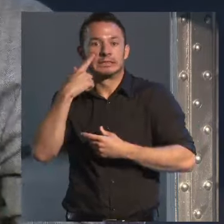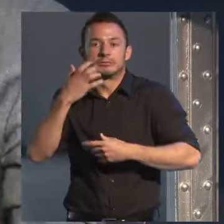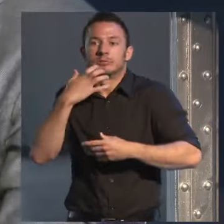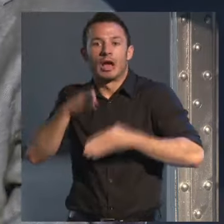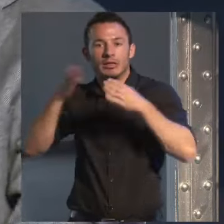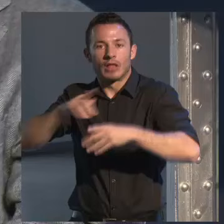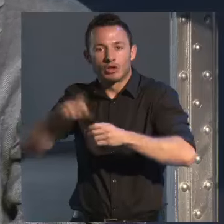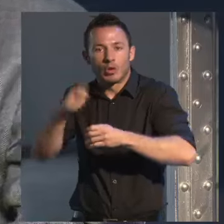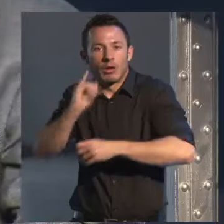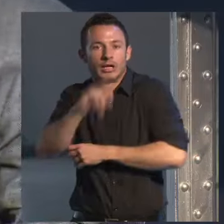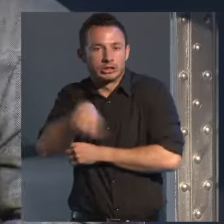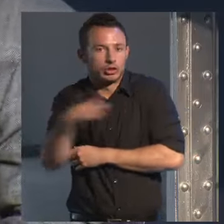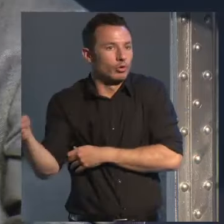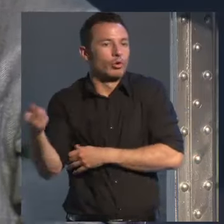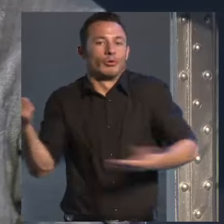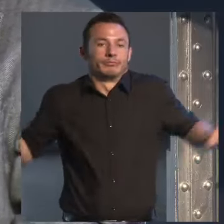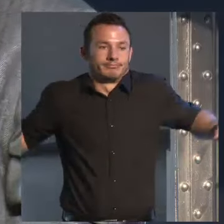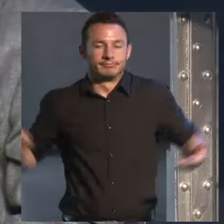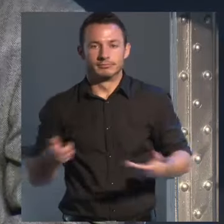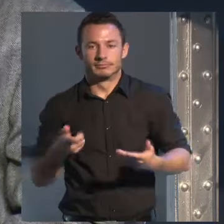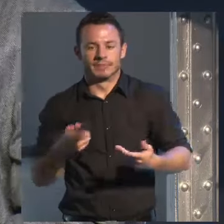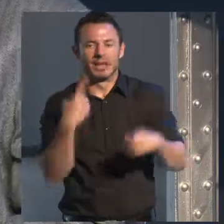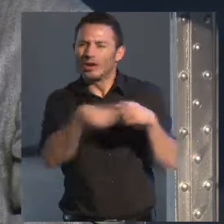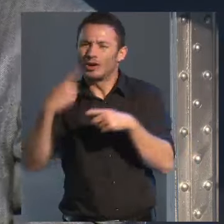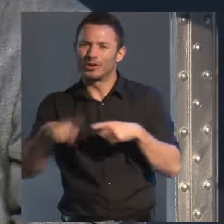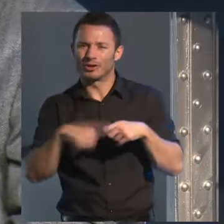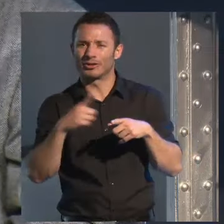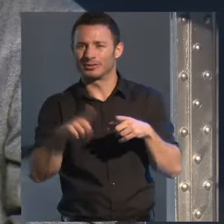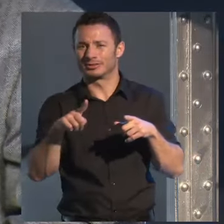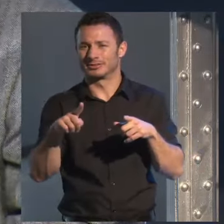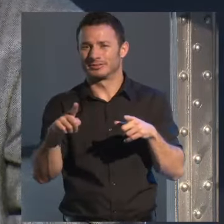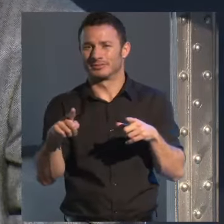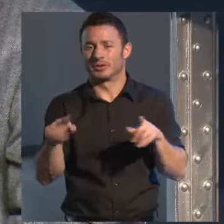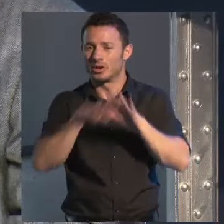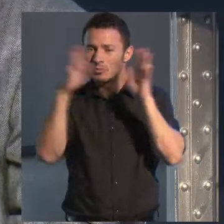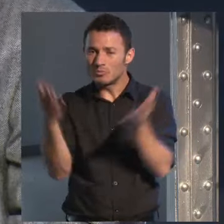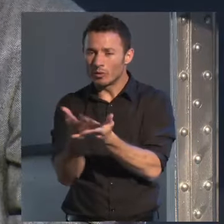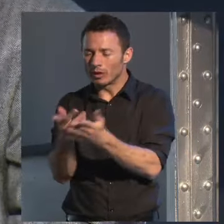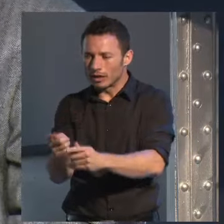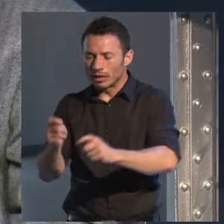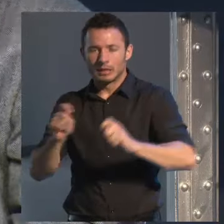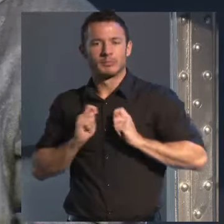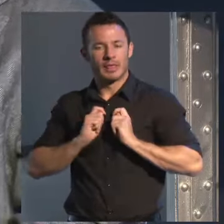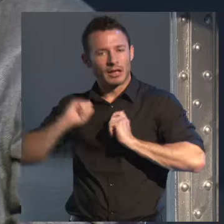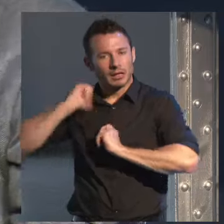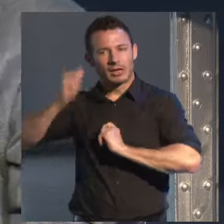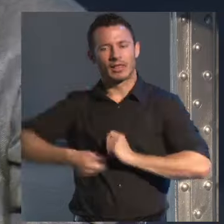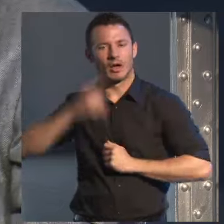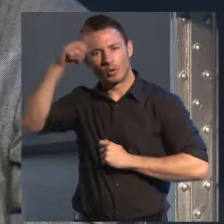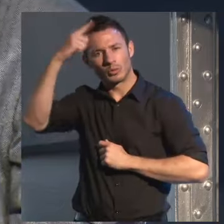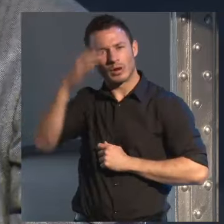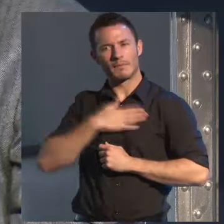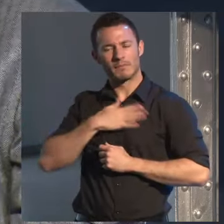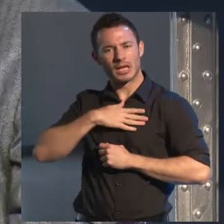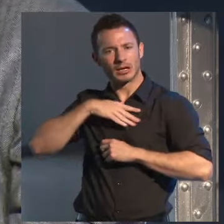hay yogur en la tienda esto en fin ese mundo a me alimenta de esa es mi cultura yo